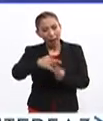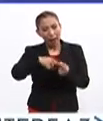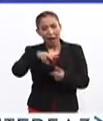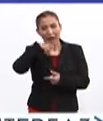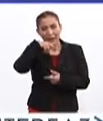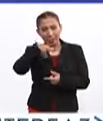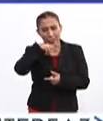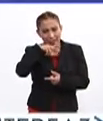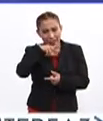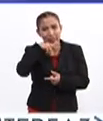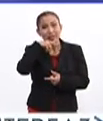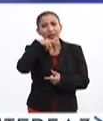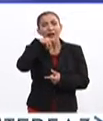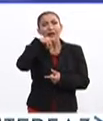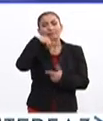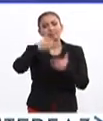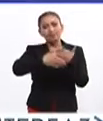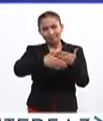Navidades,